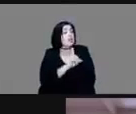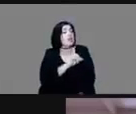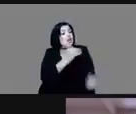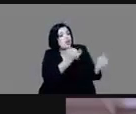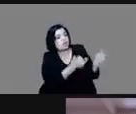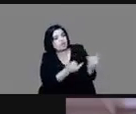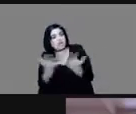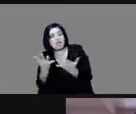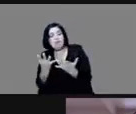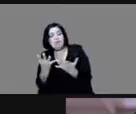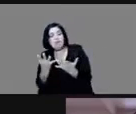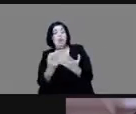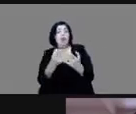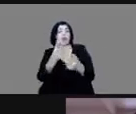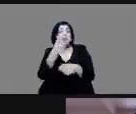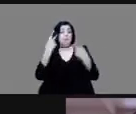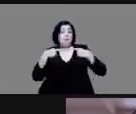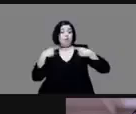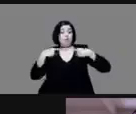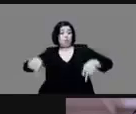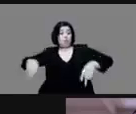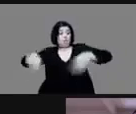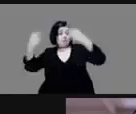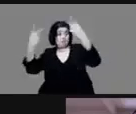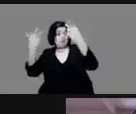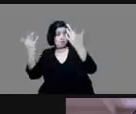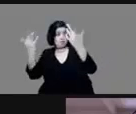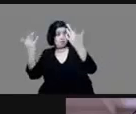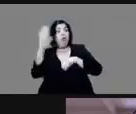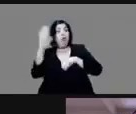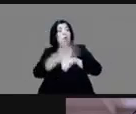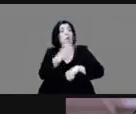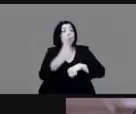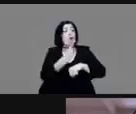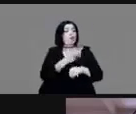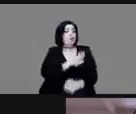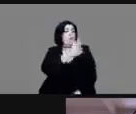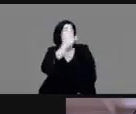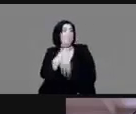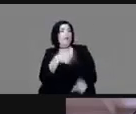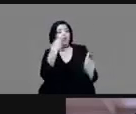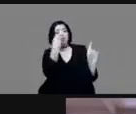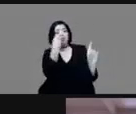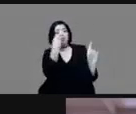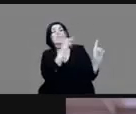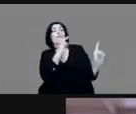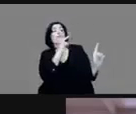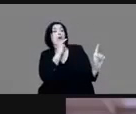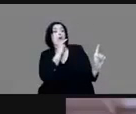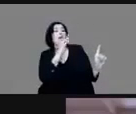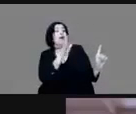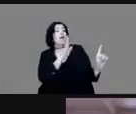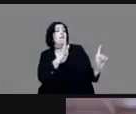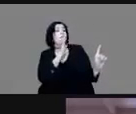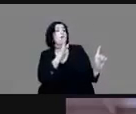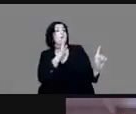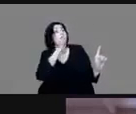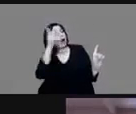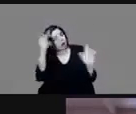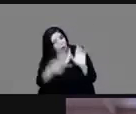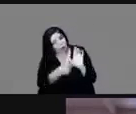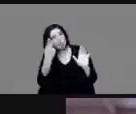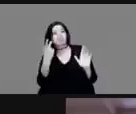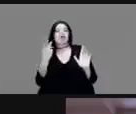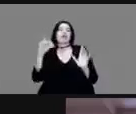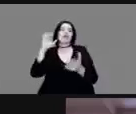por unos comerciantes porque la muere el padre la madre se vuelve a casar con otro